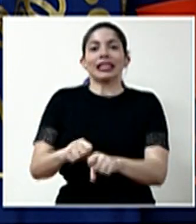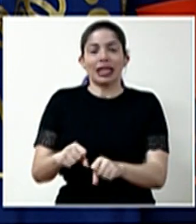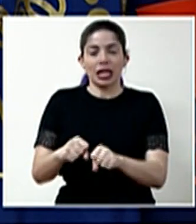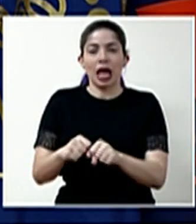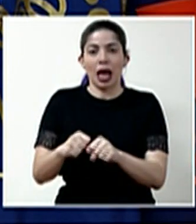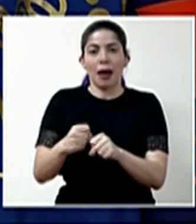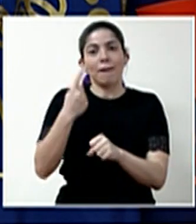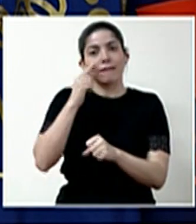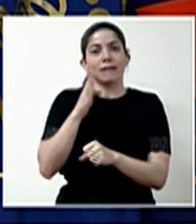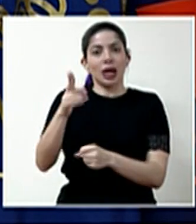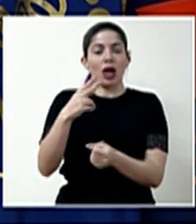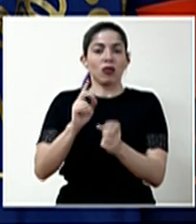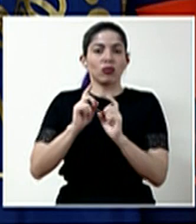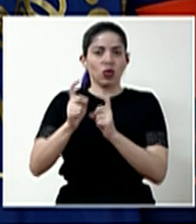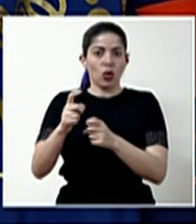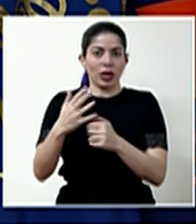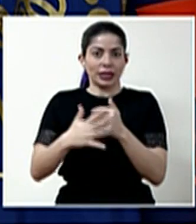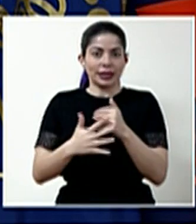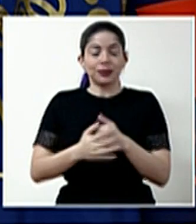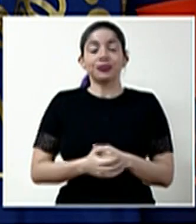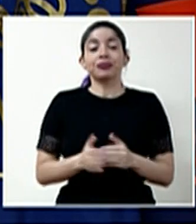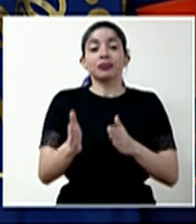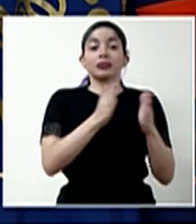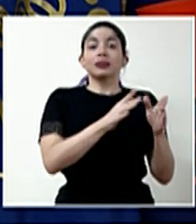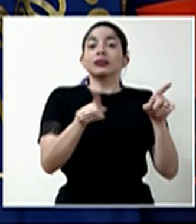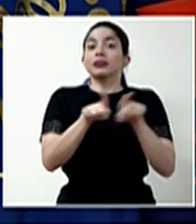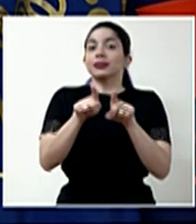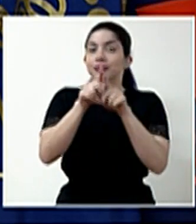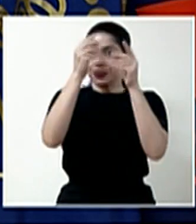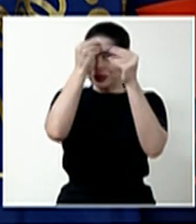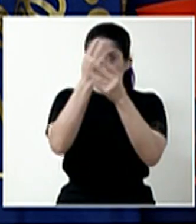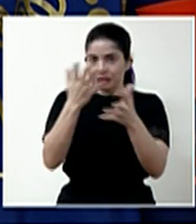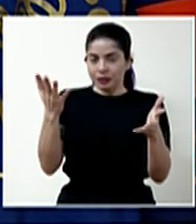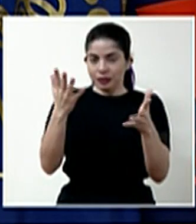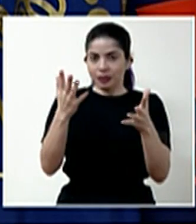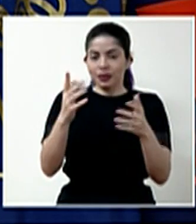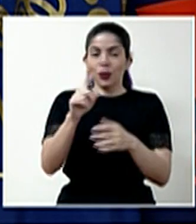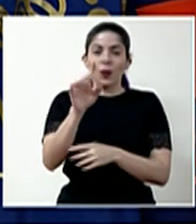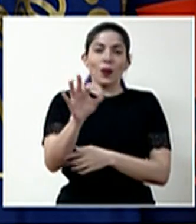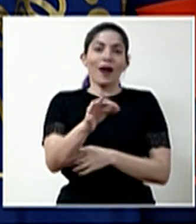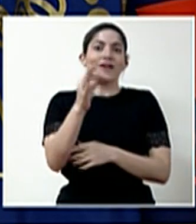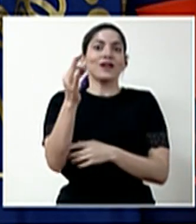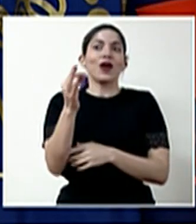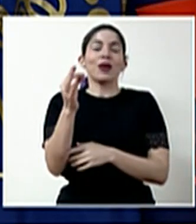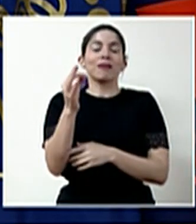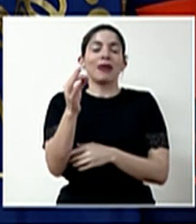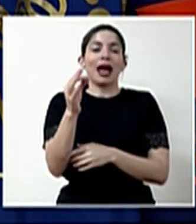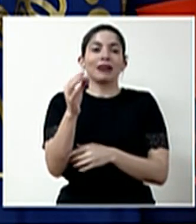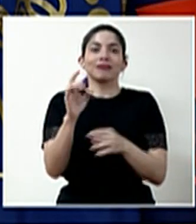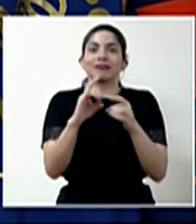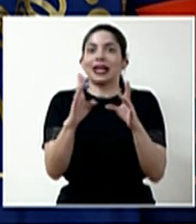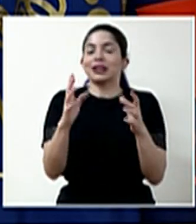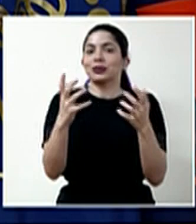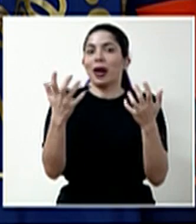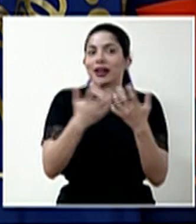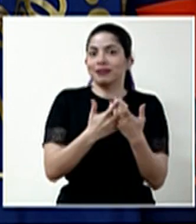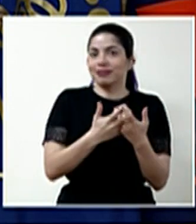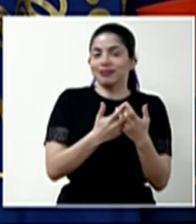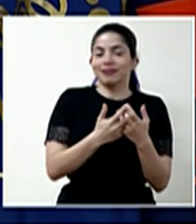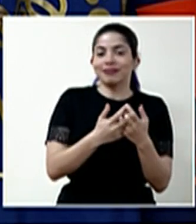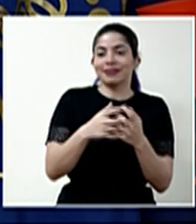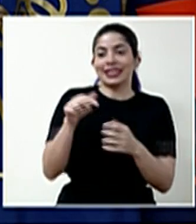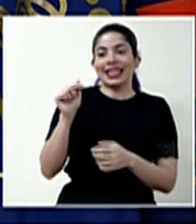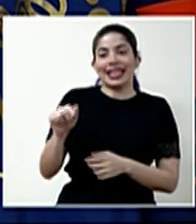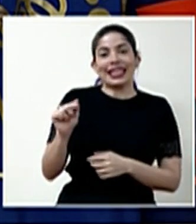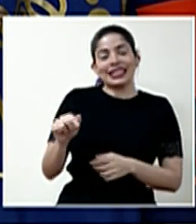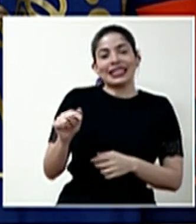esa donación. También anunciamos de forma coincidente que, y